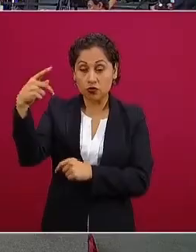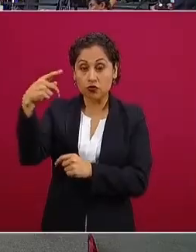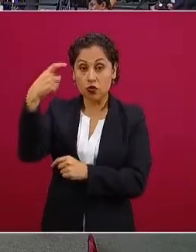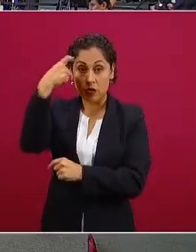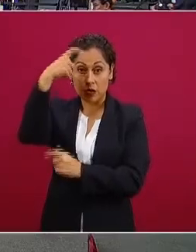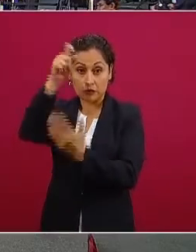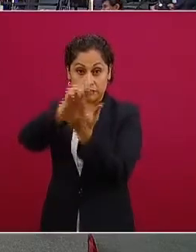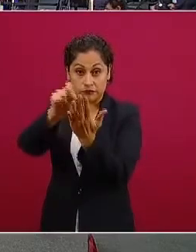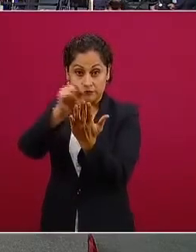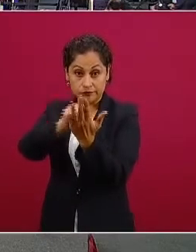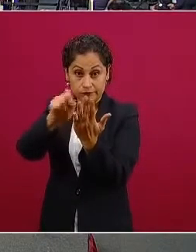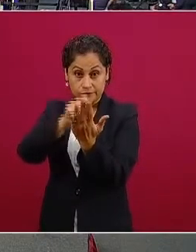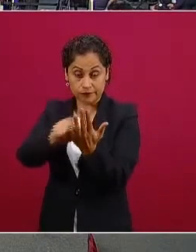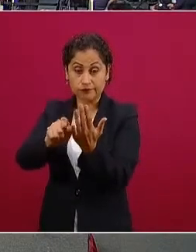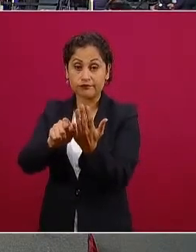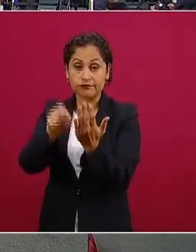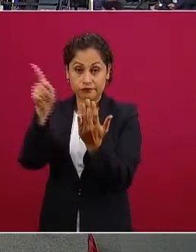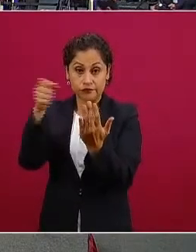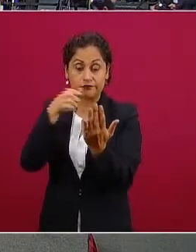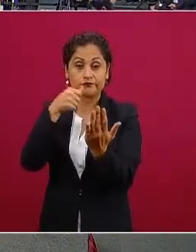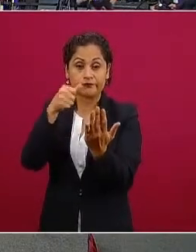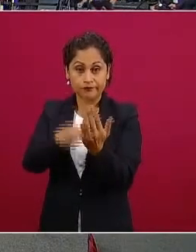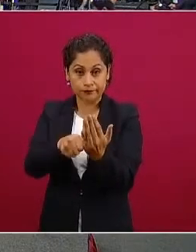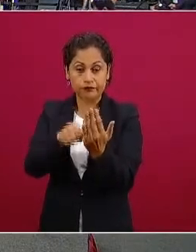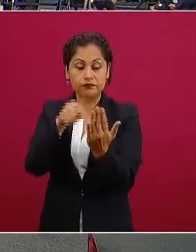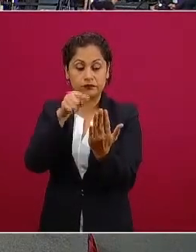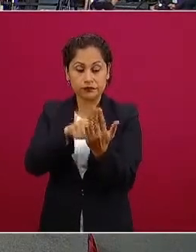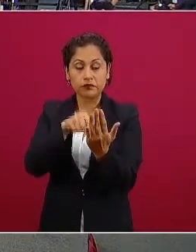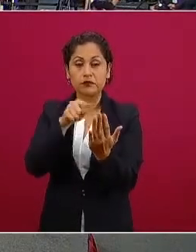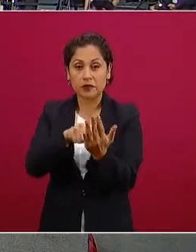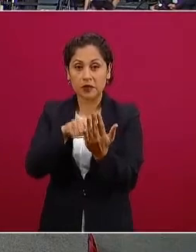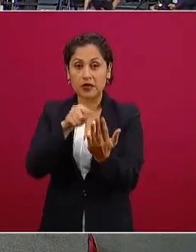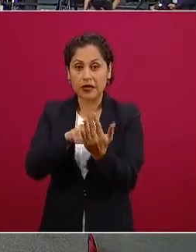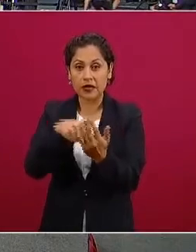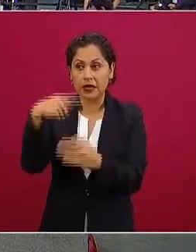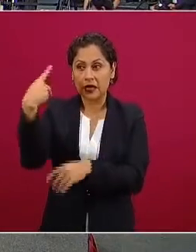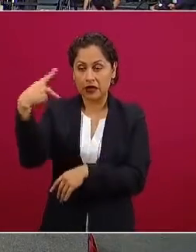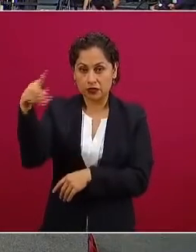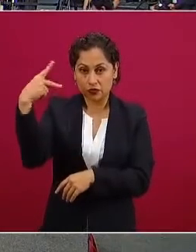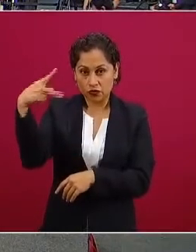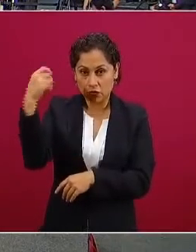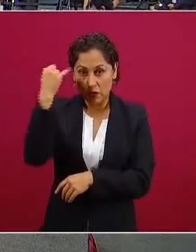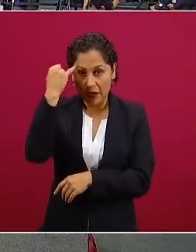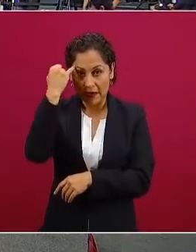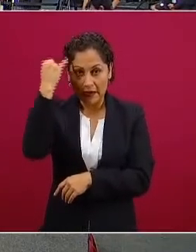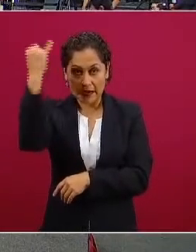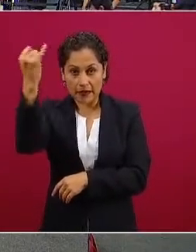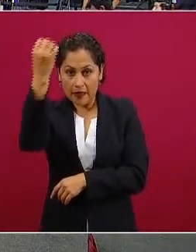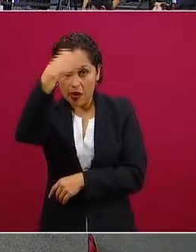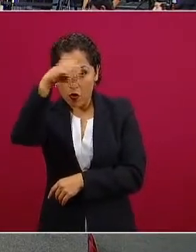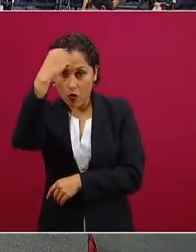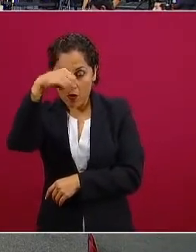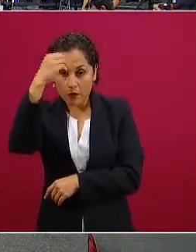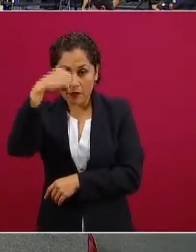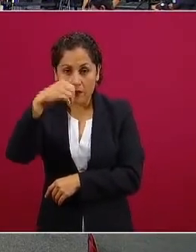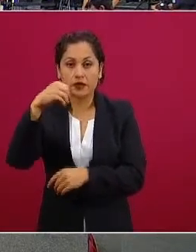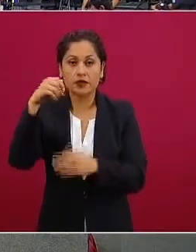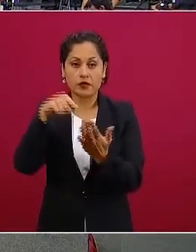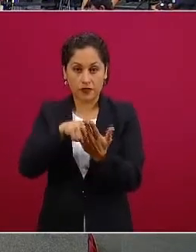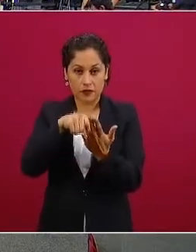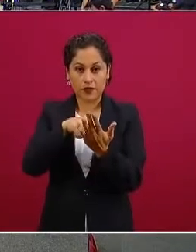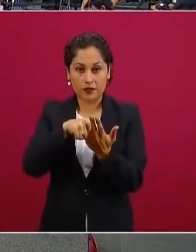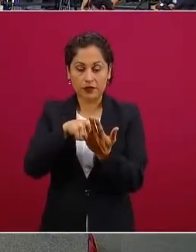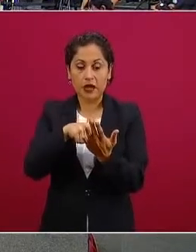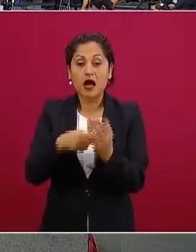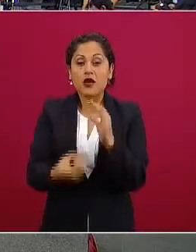cómo debe ser el nuevo modelo y por qué entró en crisis